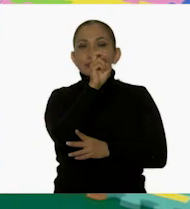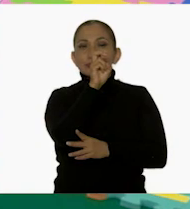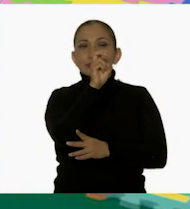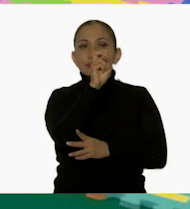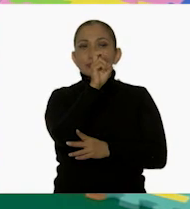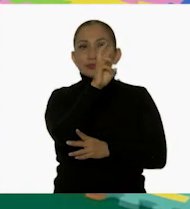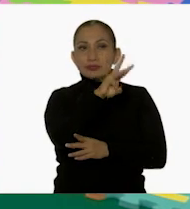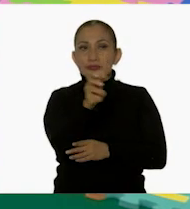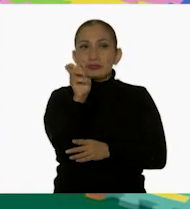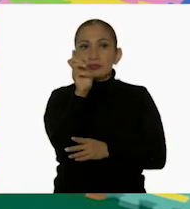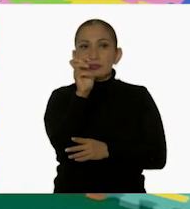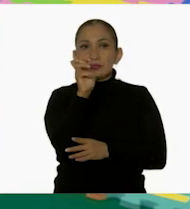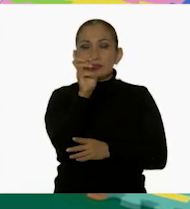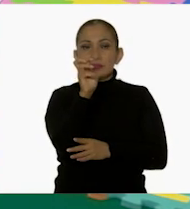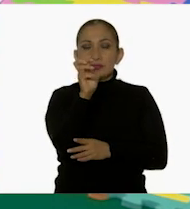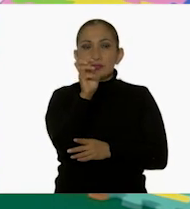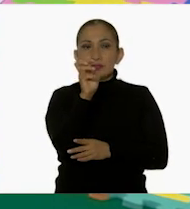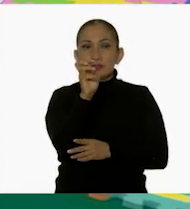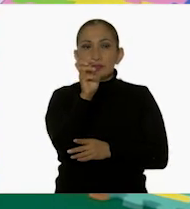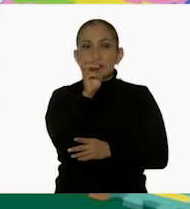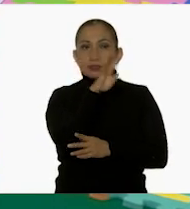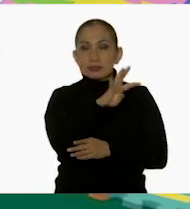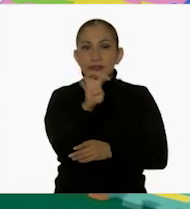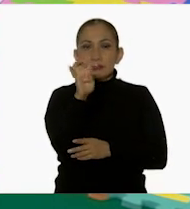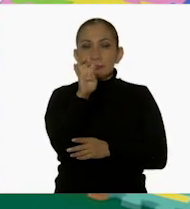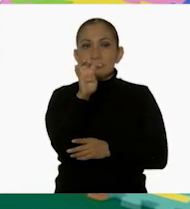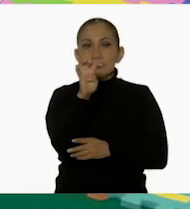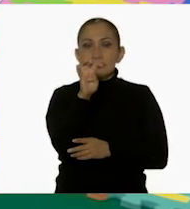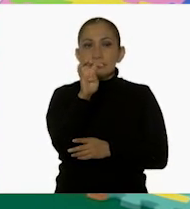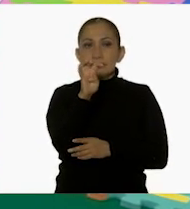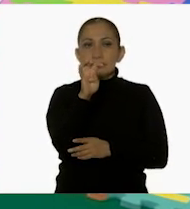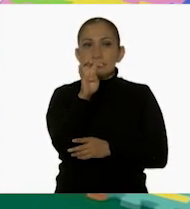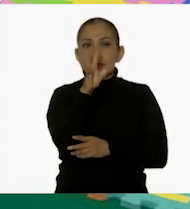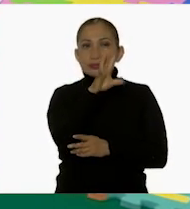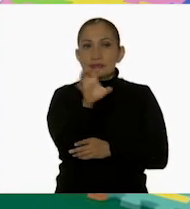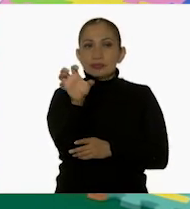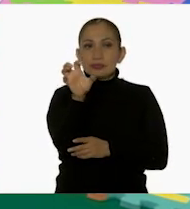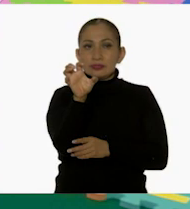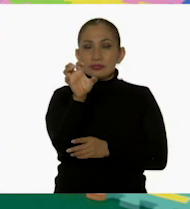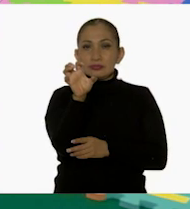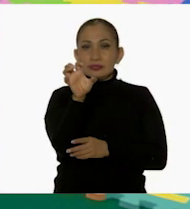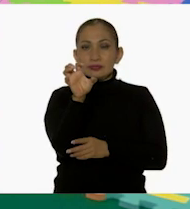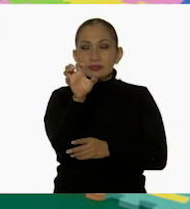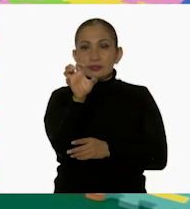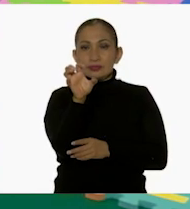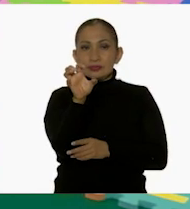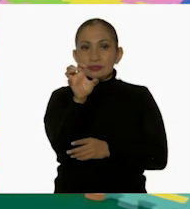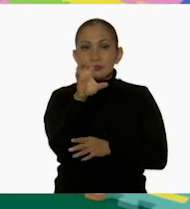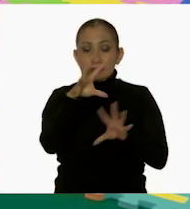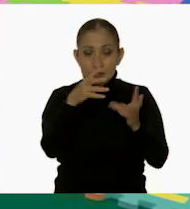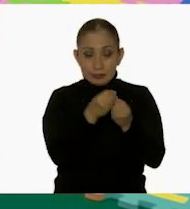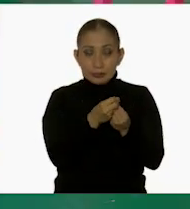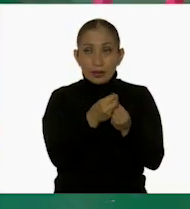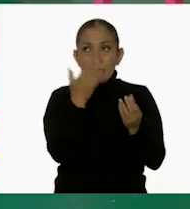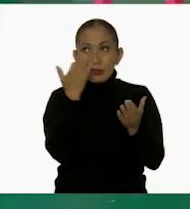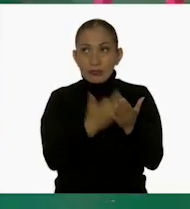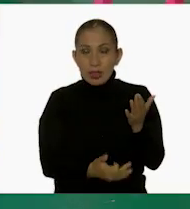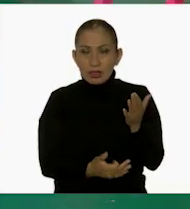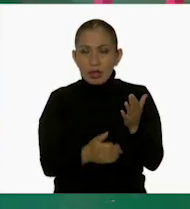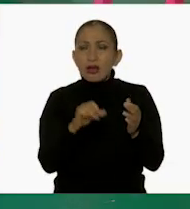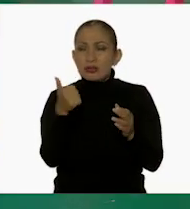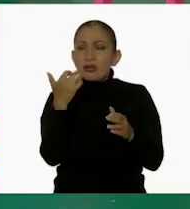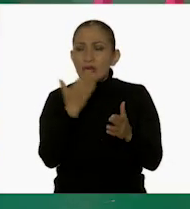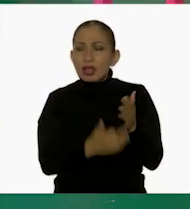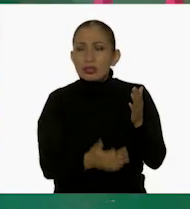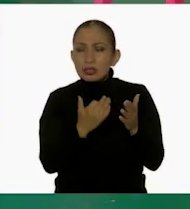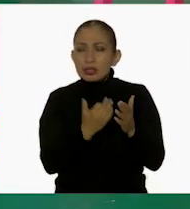300, 400, 500. Y necesito... ¿Cuánto más